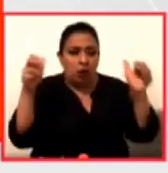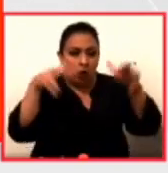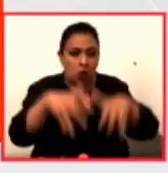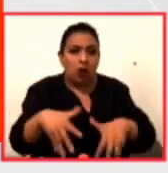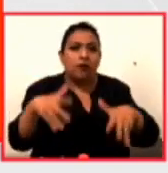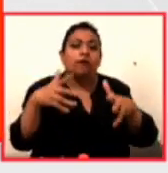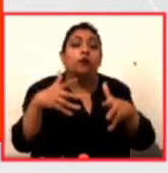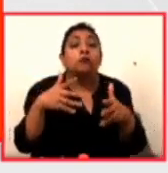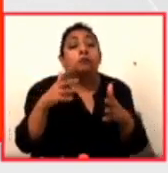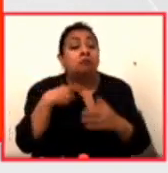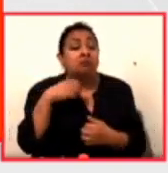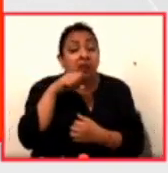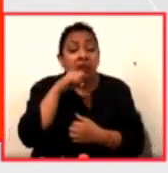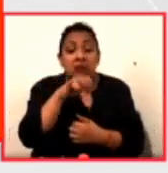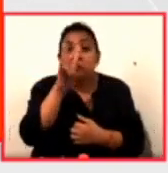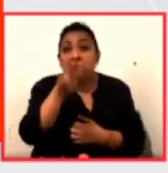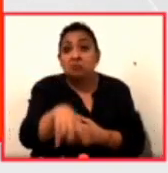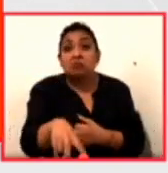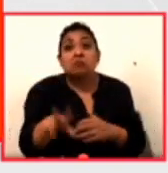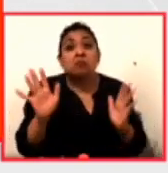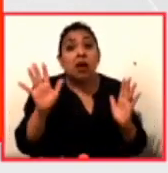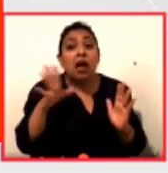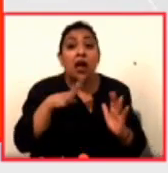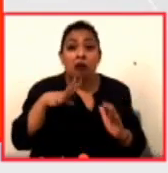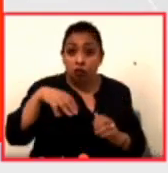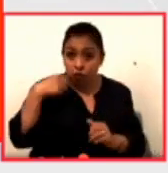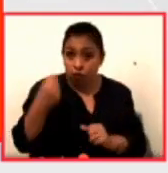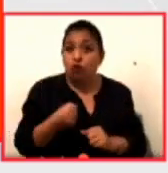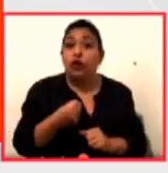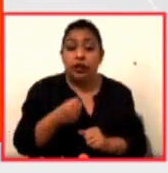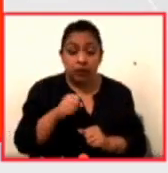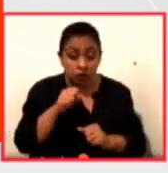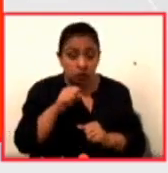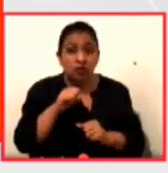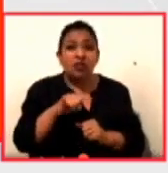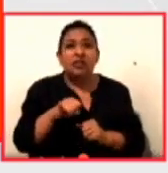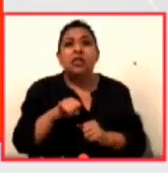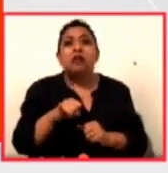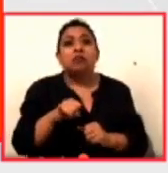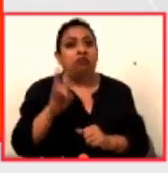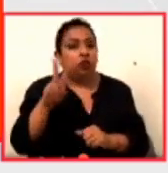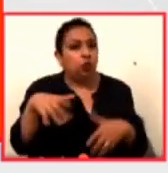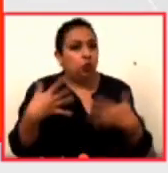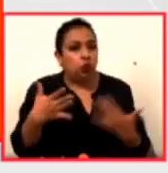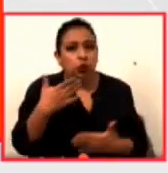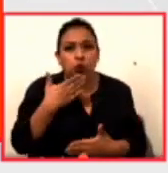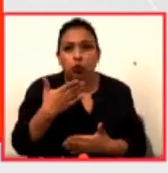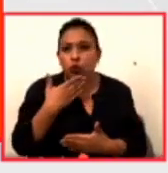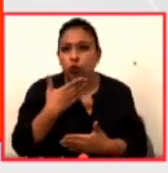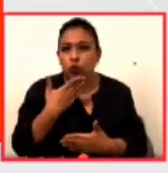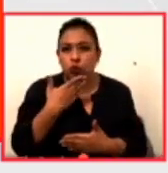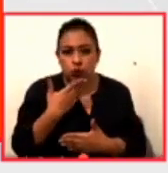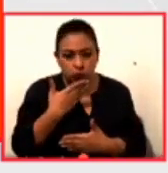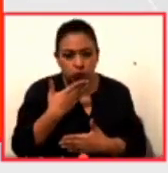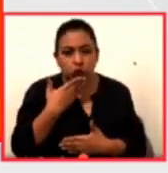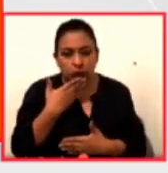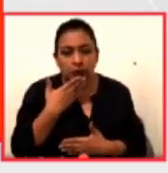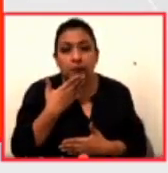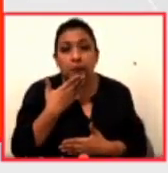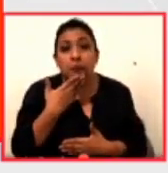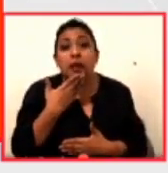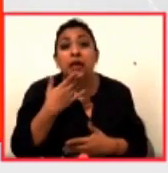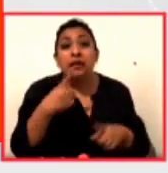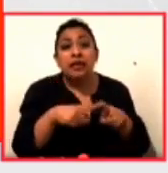Y sí representa un esfuerzo inédito en el ámbito de las